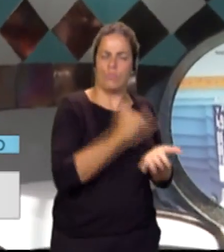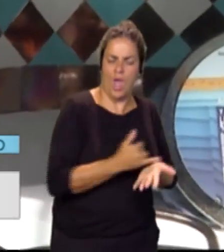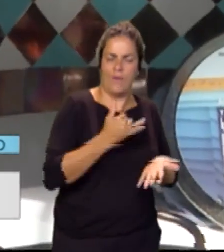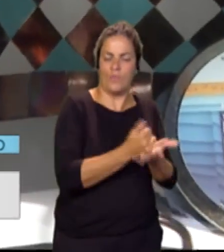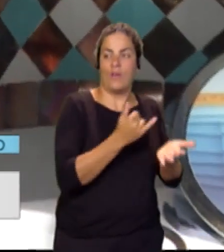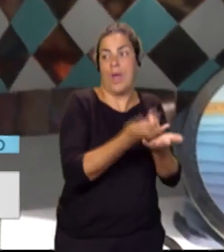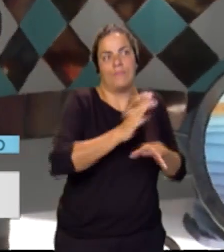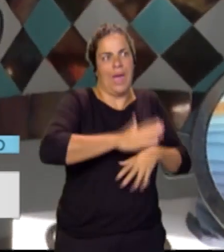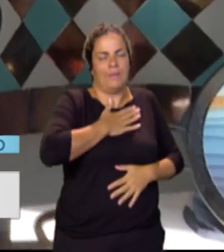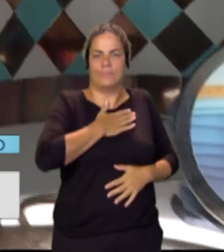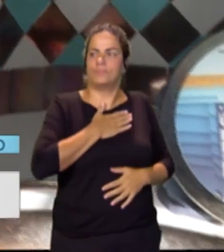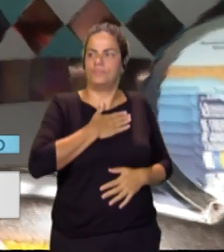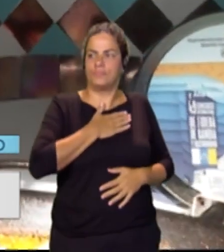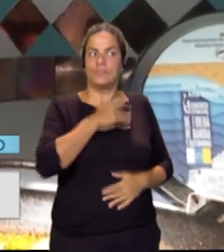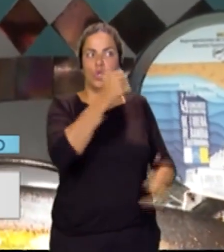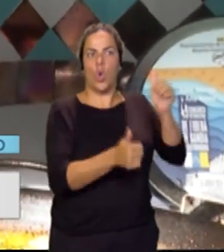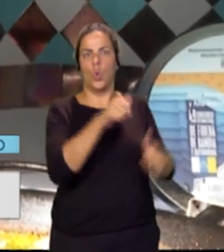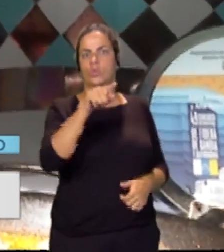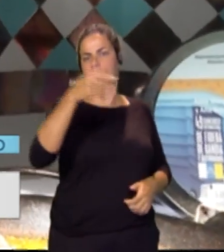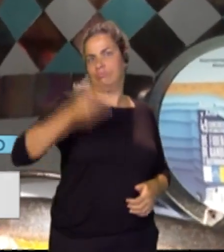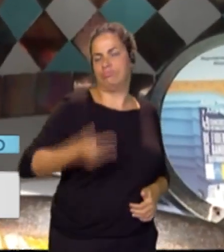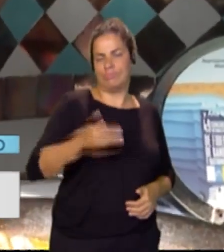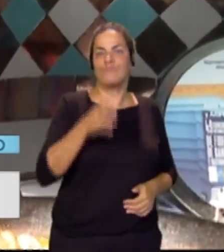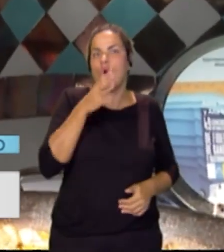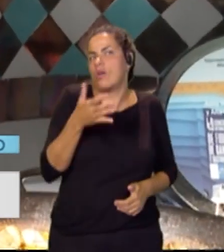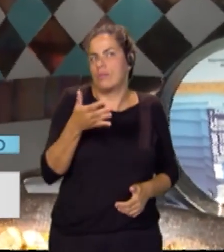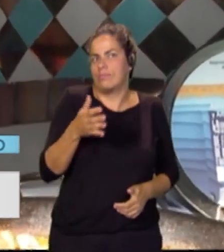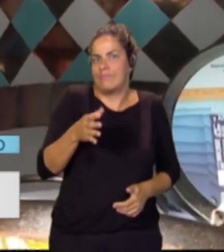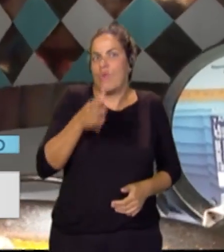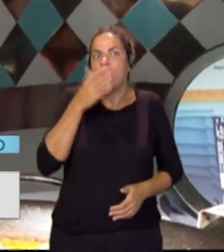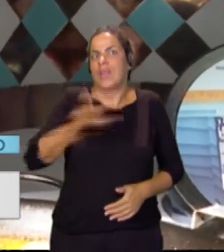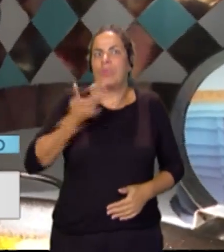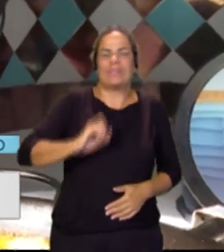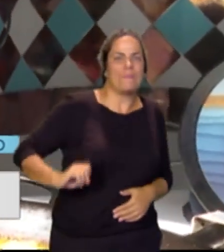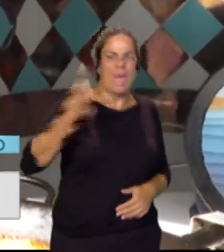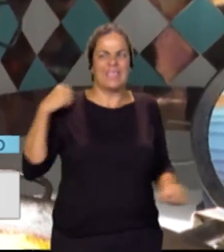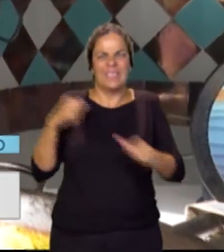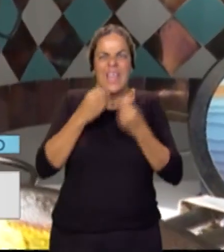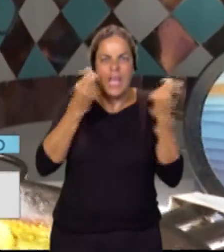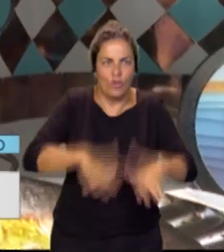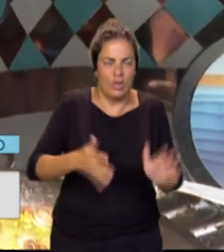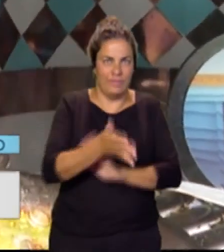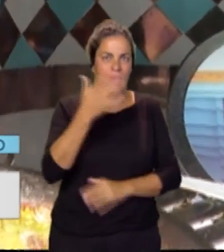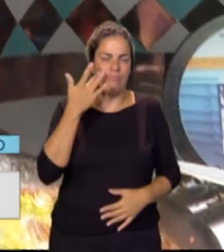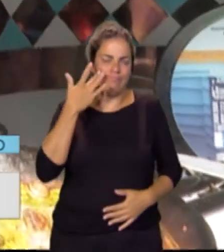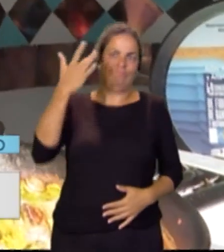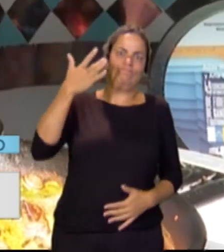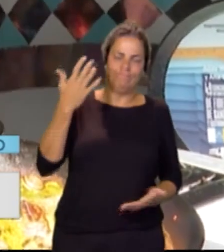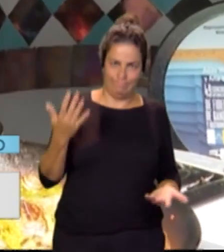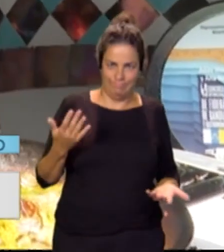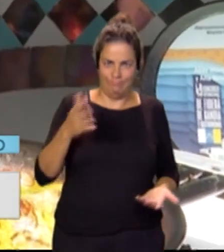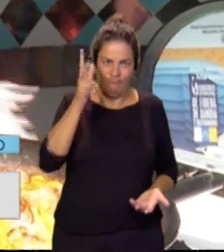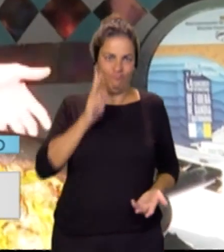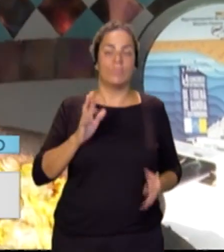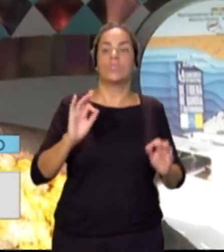que es, para mí es muy importante este concurso, porque es el más importante de la historia, el más prestigioso y el más antiguo, entonces vamos a ver si nos llevamos